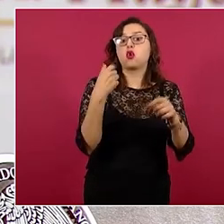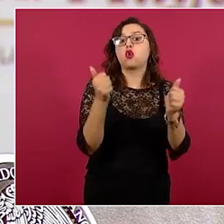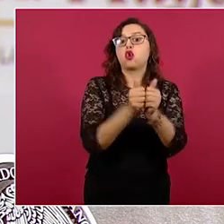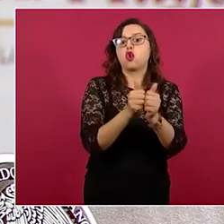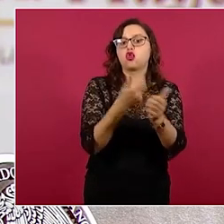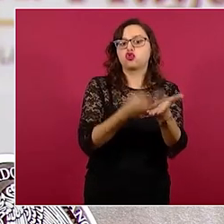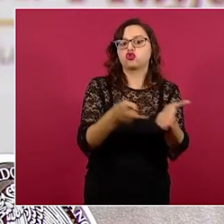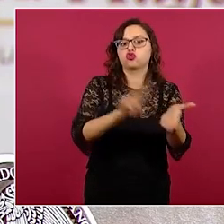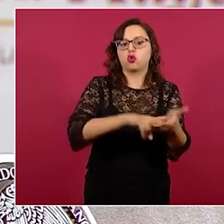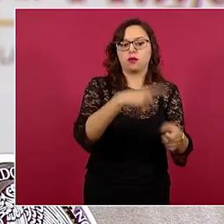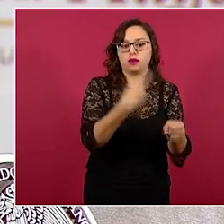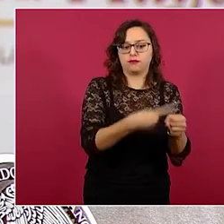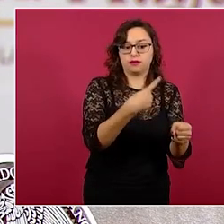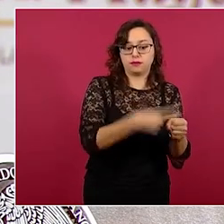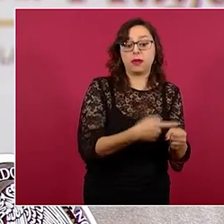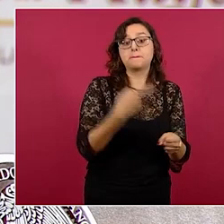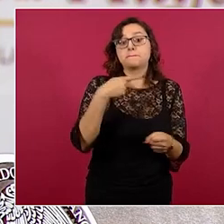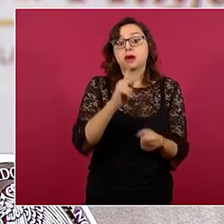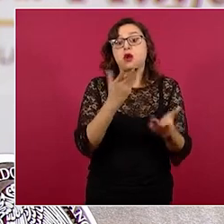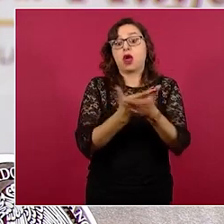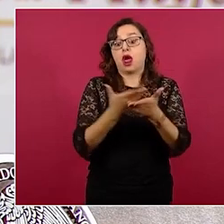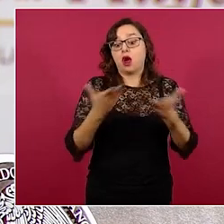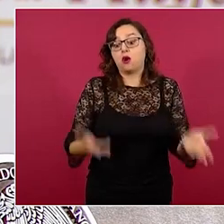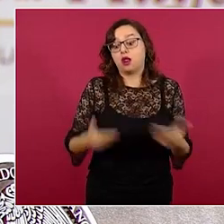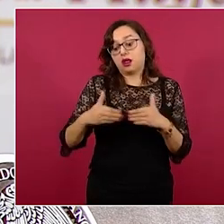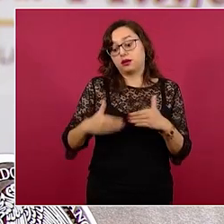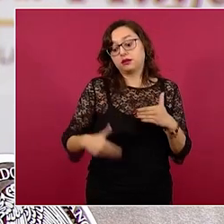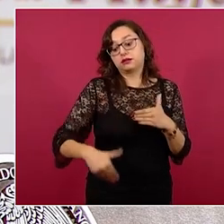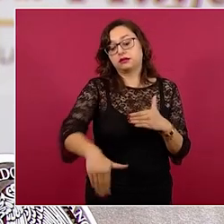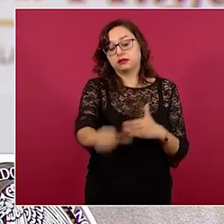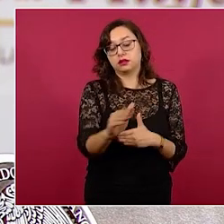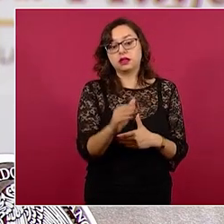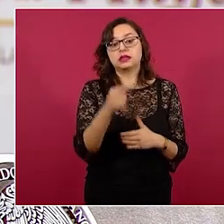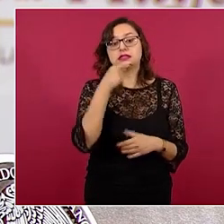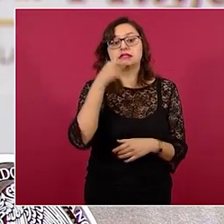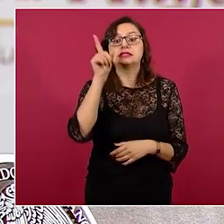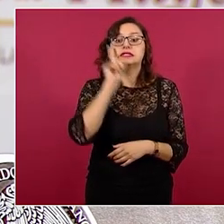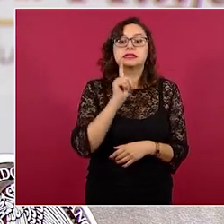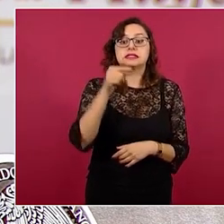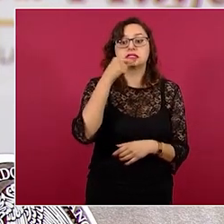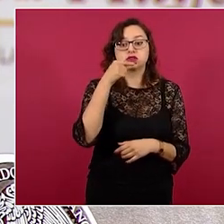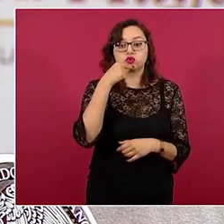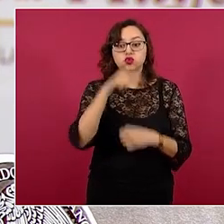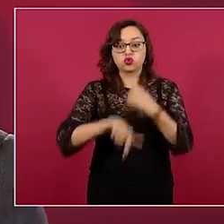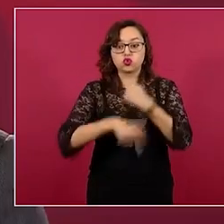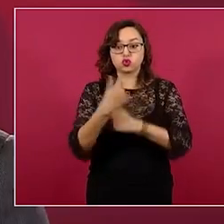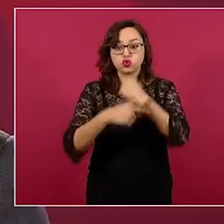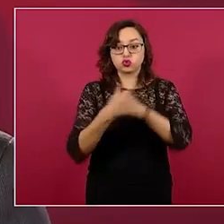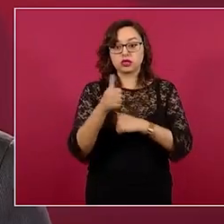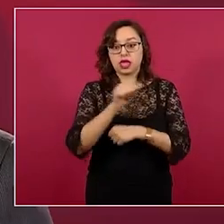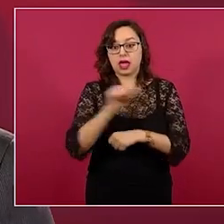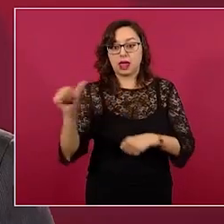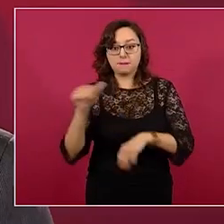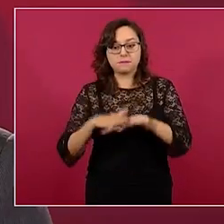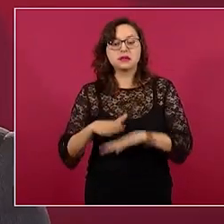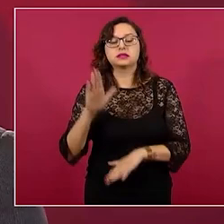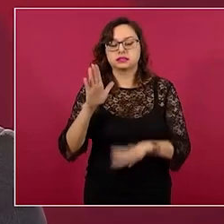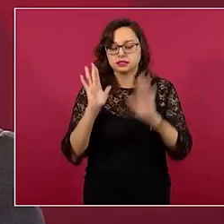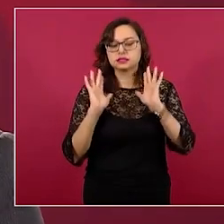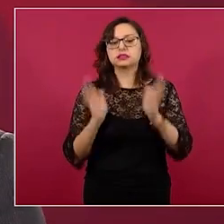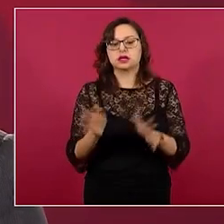niñas y niños sanos de 12 años en adelante ya van a ser disponibles las vacunas para que las reciban